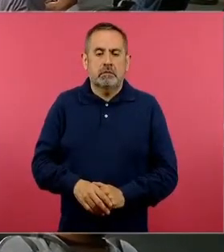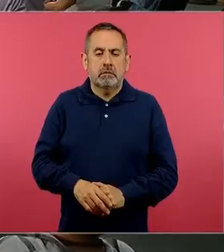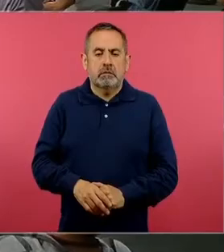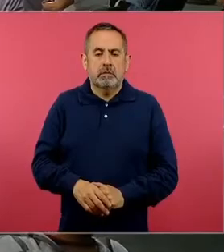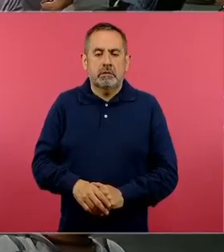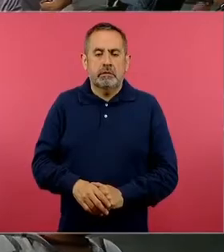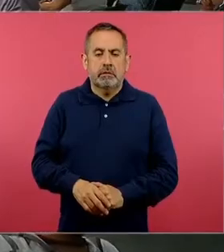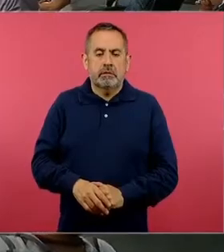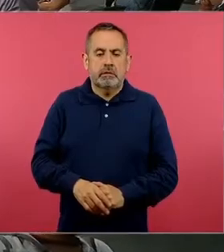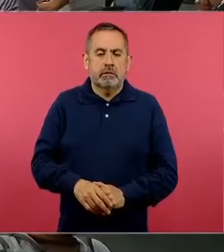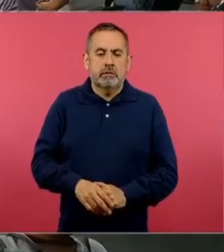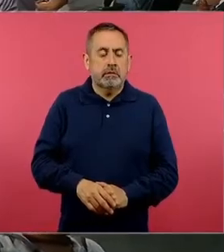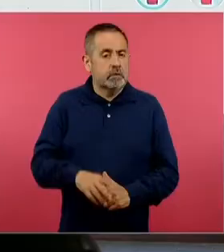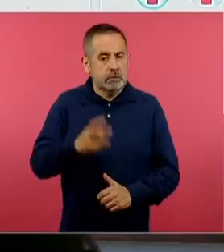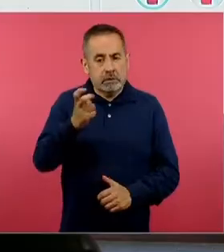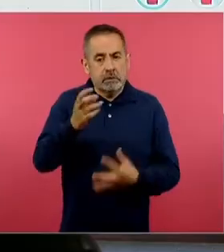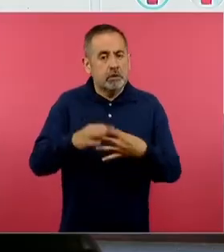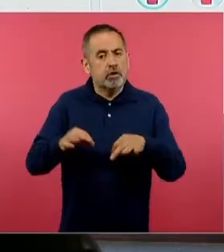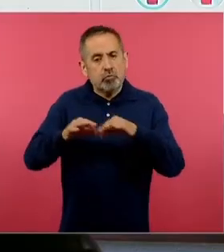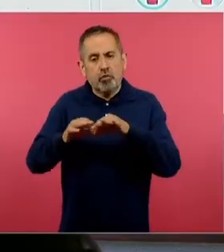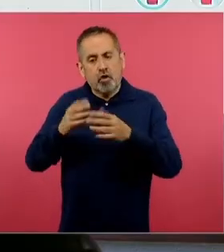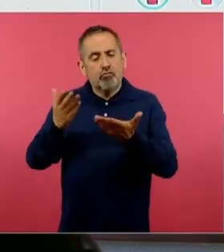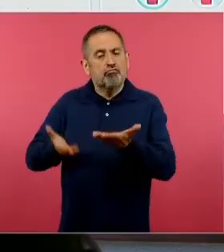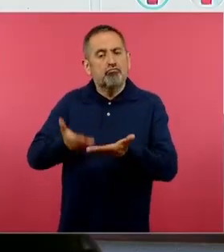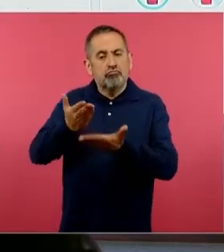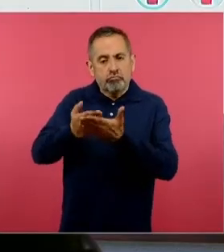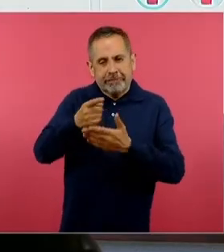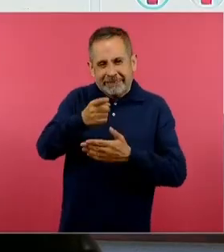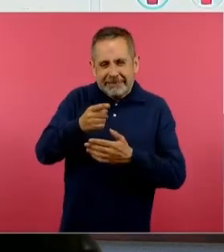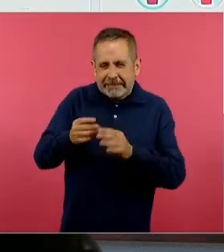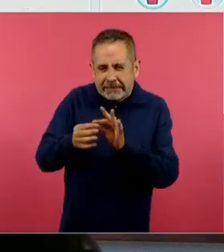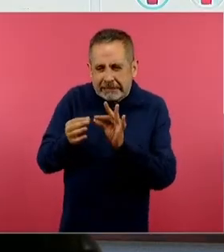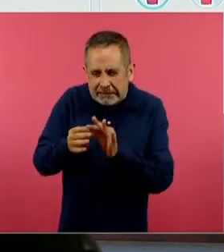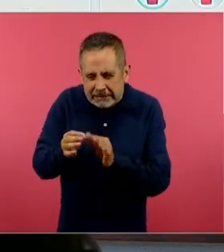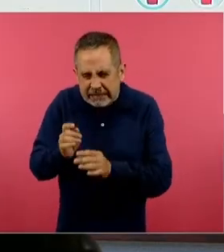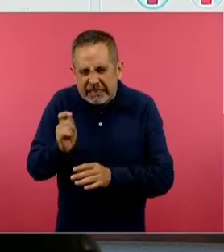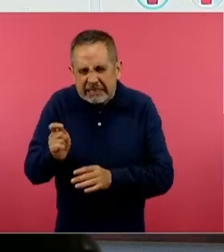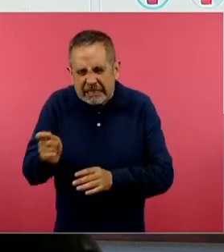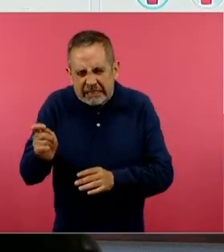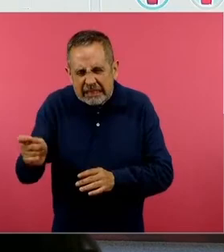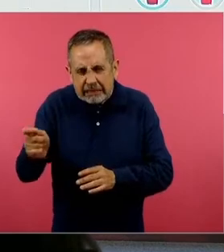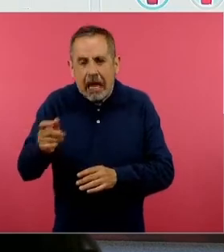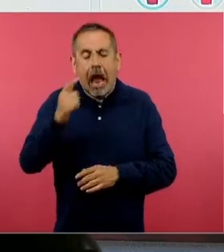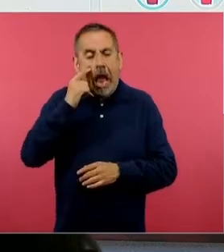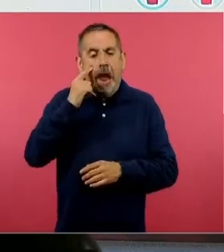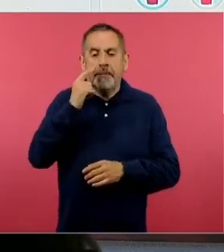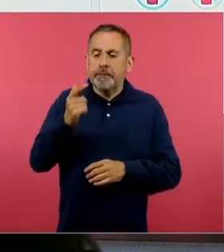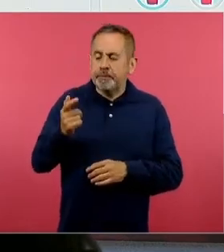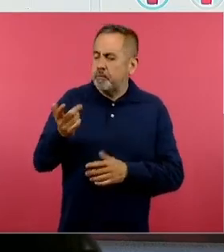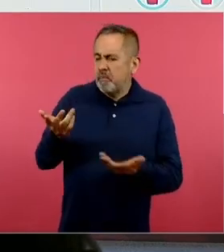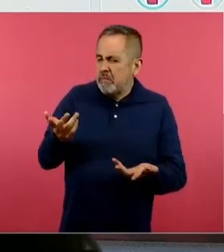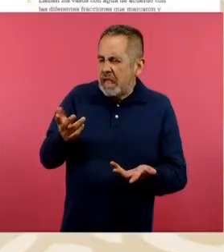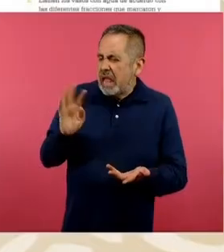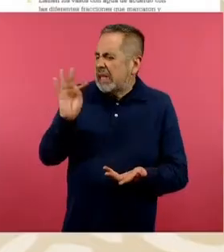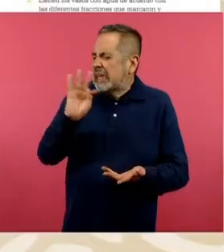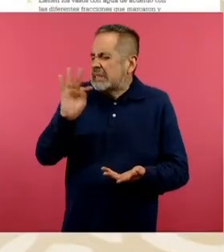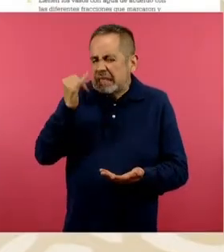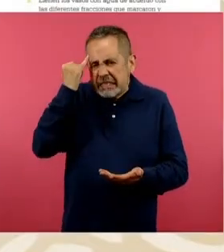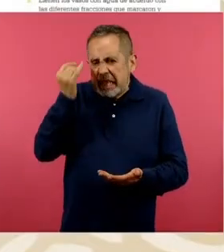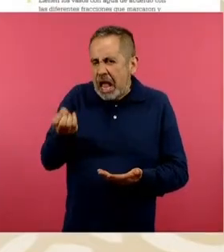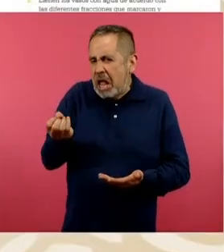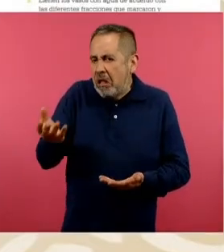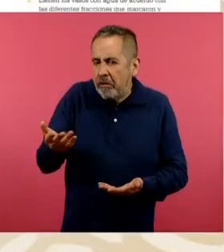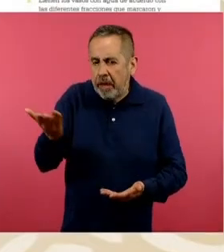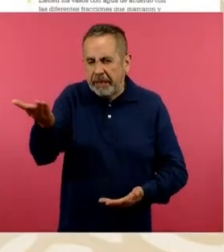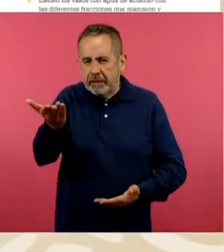Bien, en esta parte de indagación estamos proponiendo experimentos para dar respuesta a cada una de estas interrogantes o de estas ideas.